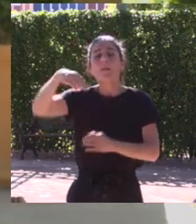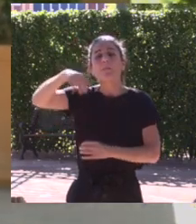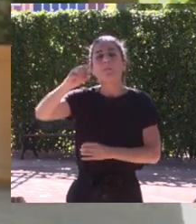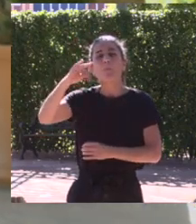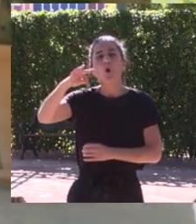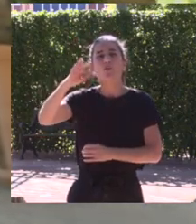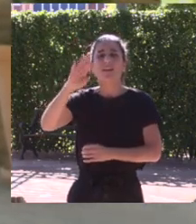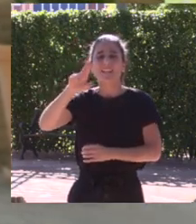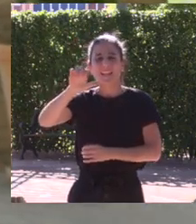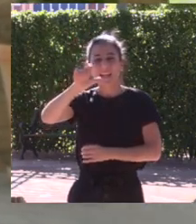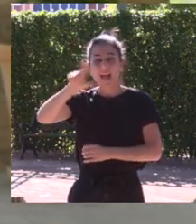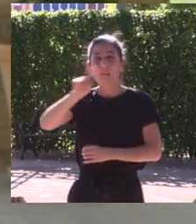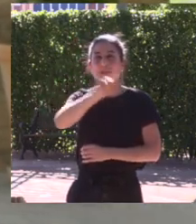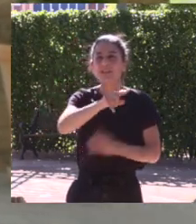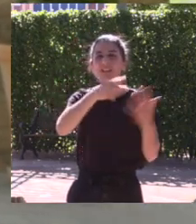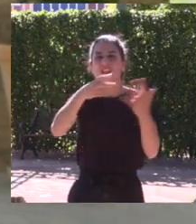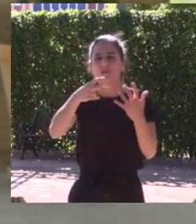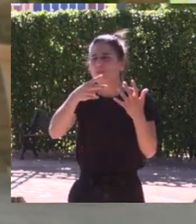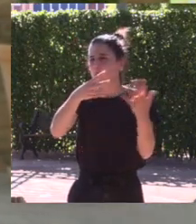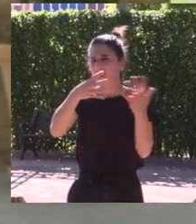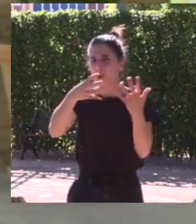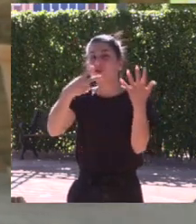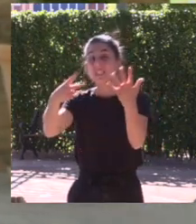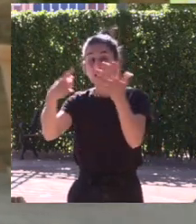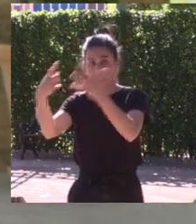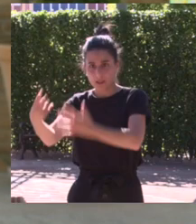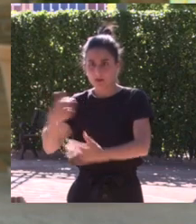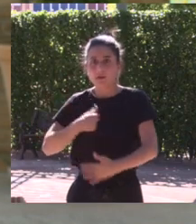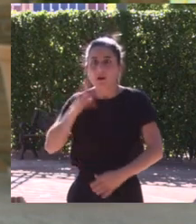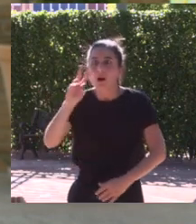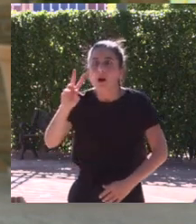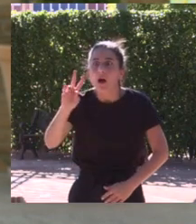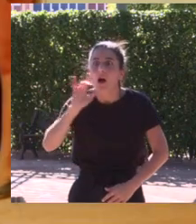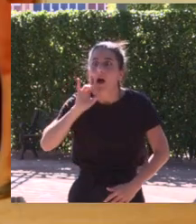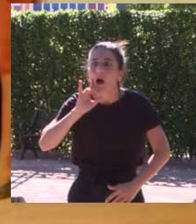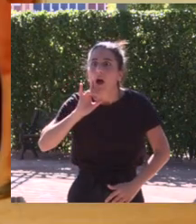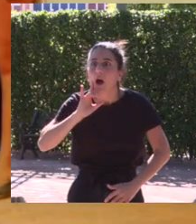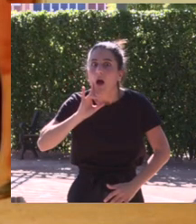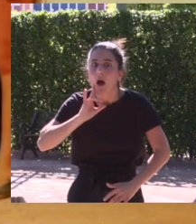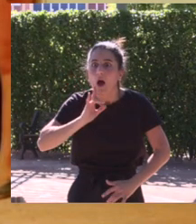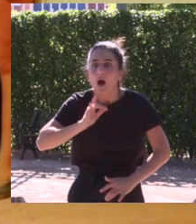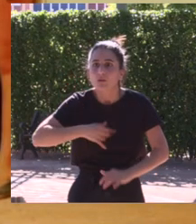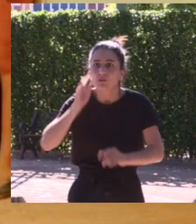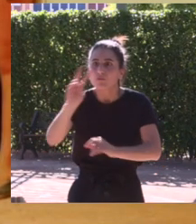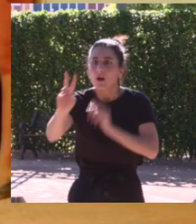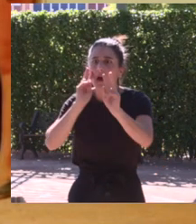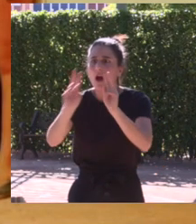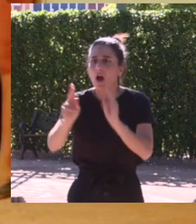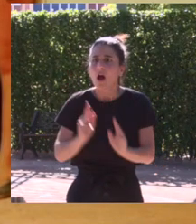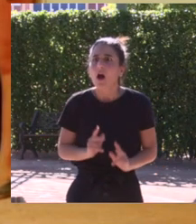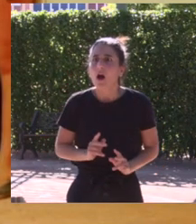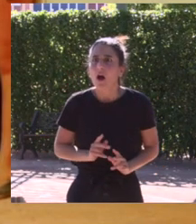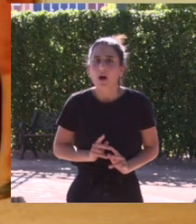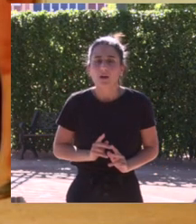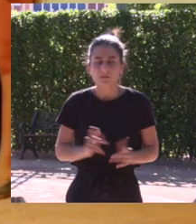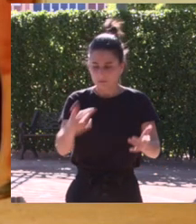Olímpicos de Montreal 1976 y yo me apasioné, me apasioné con lo que estaba